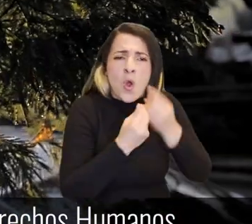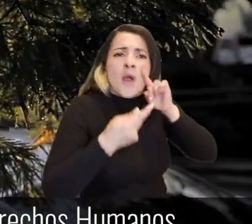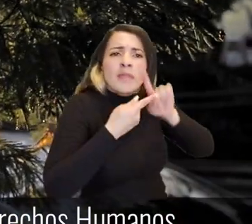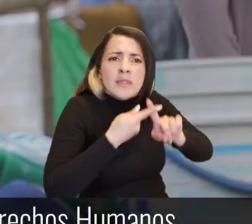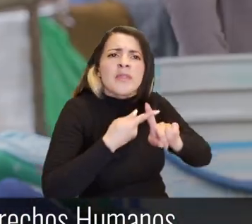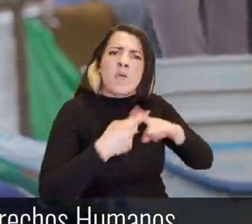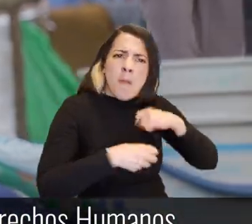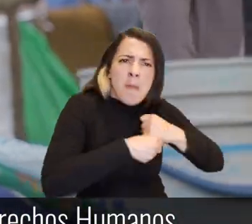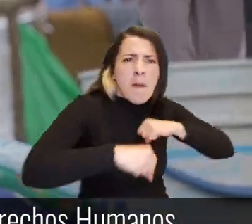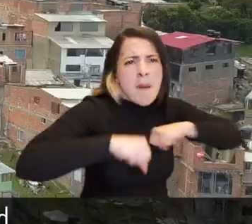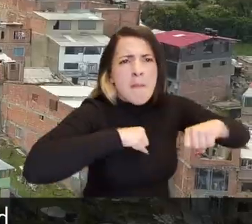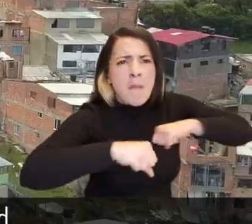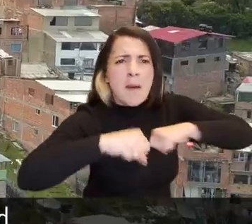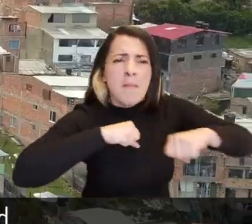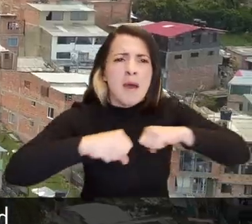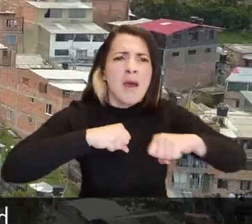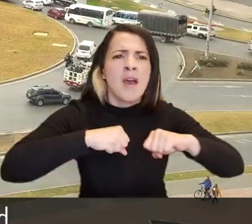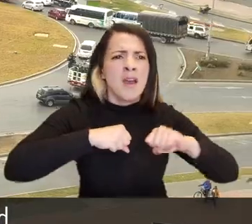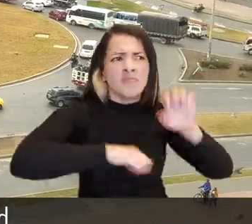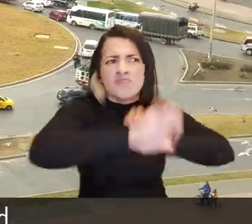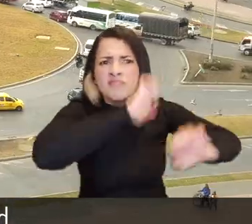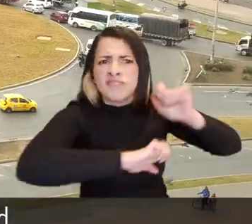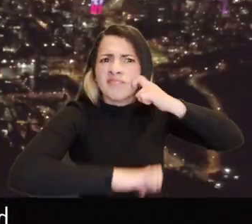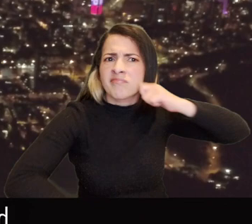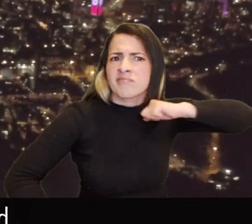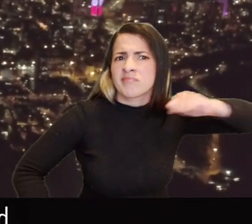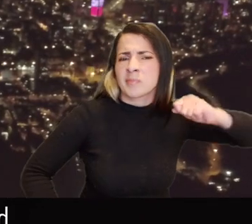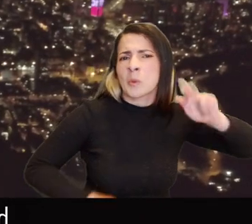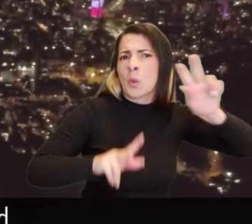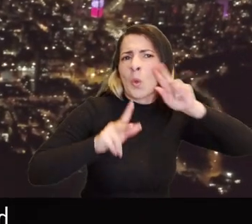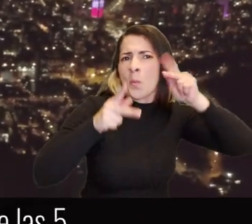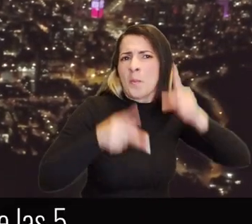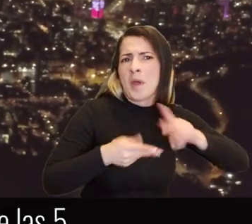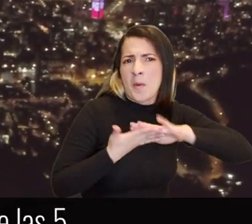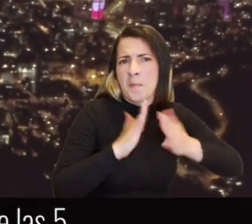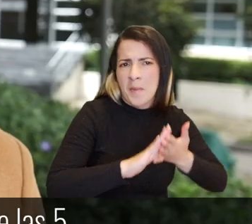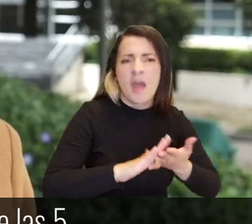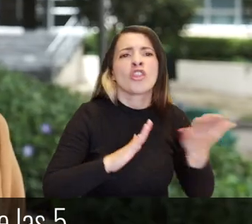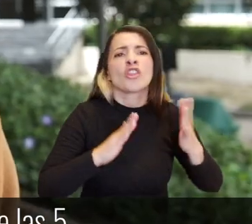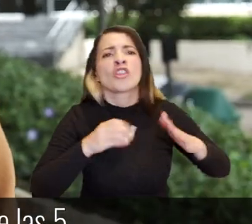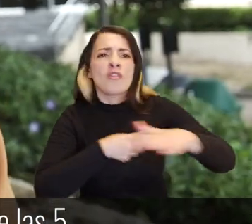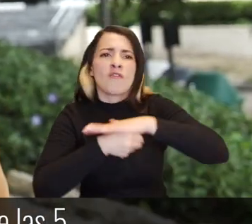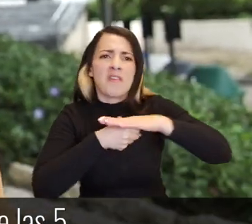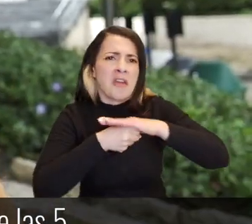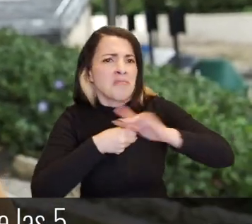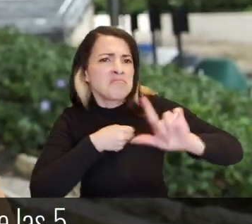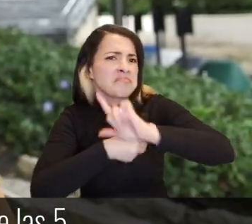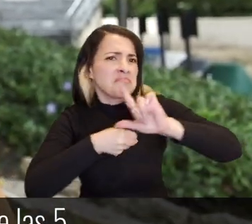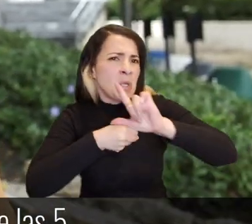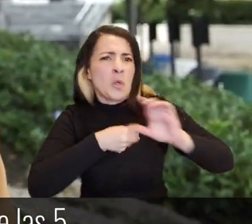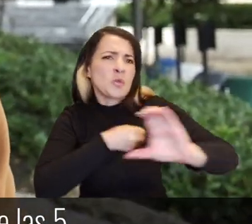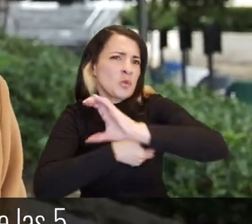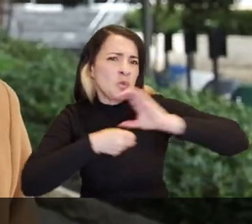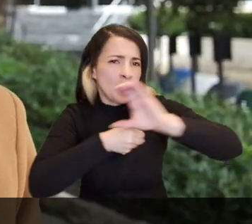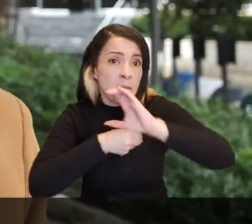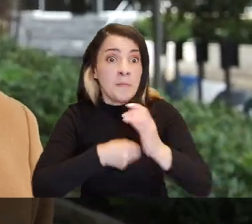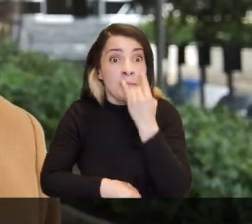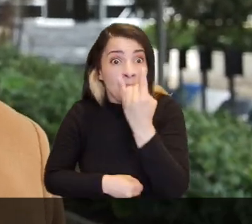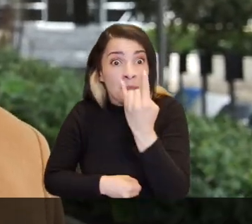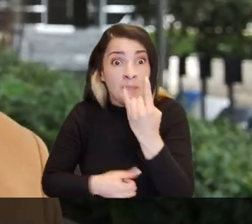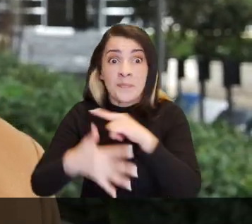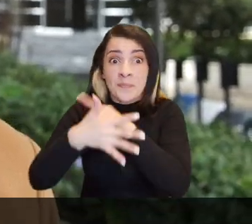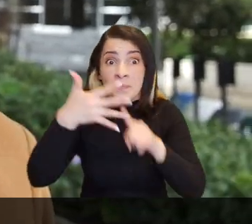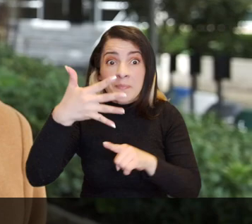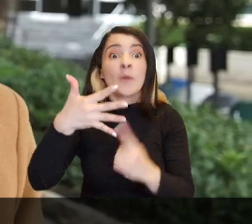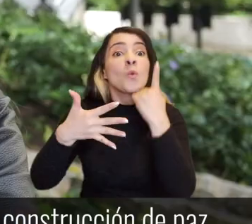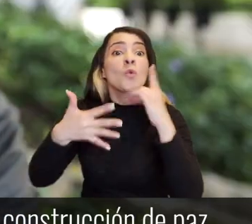defensa de los derechos humanos en sus barrios, localidades o ciudades Los interesados pueden inscribirse en una de las cinco categorías